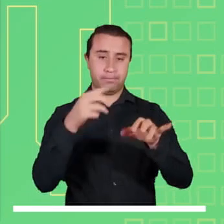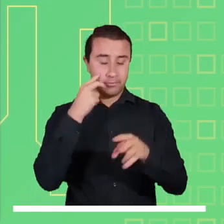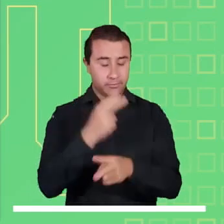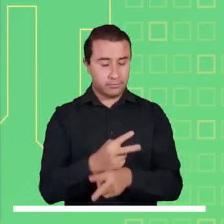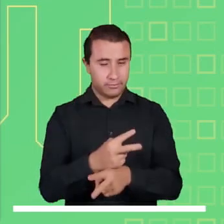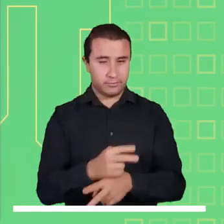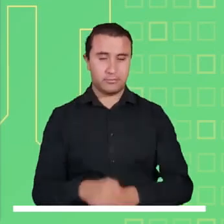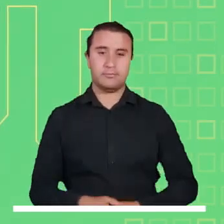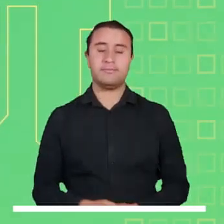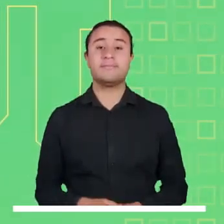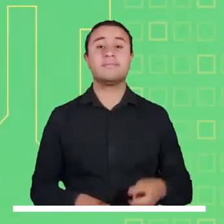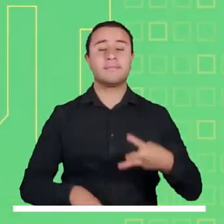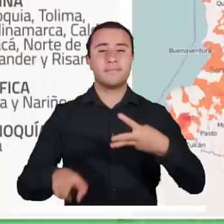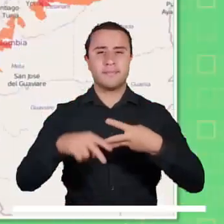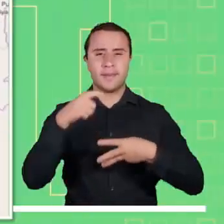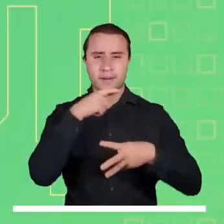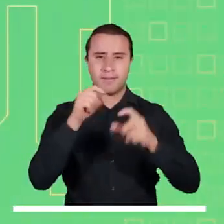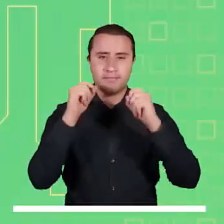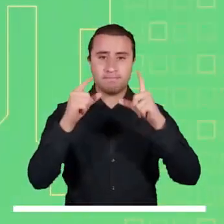municipio de Jacopí.